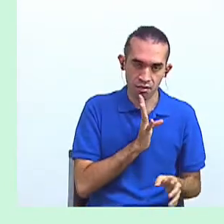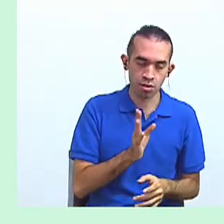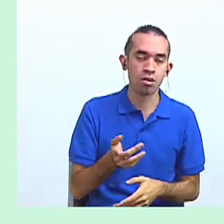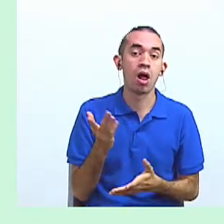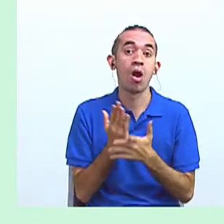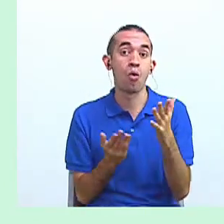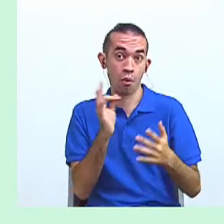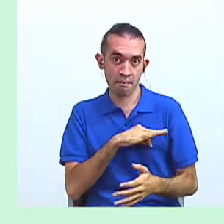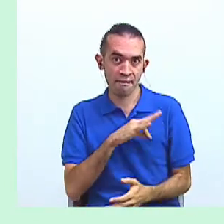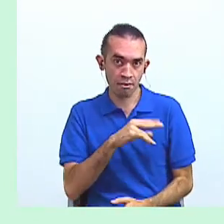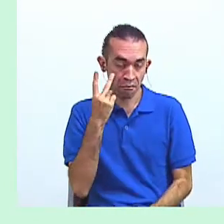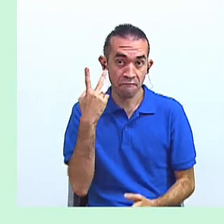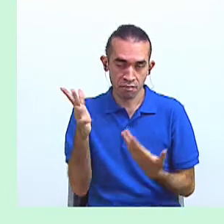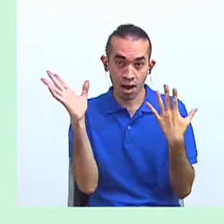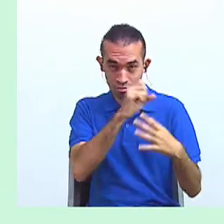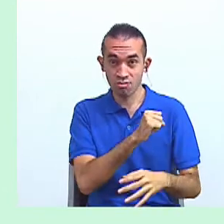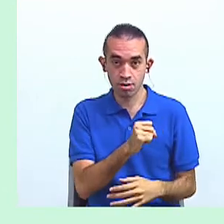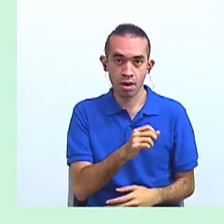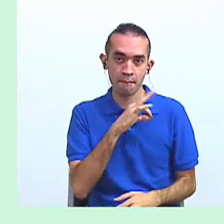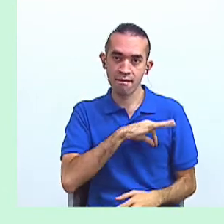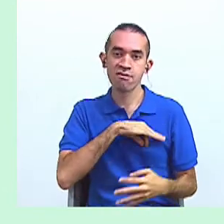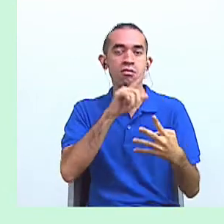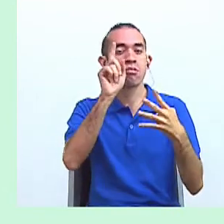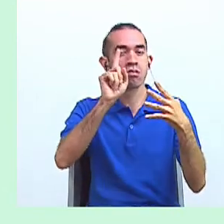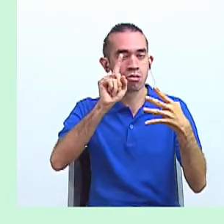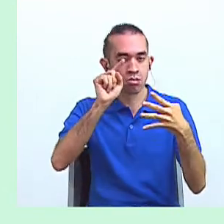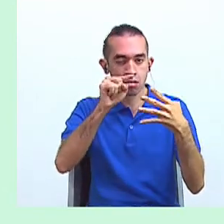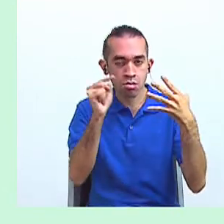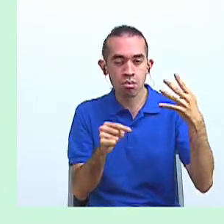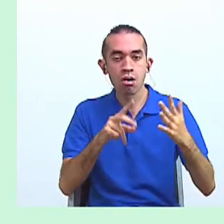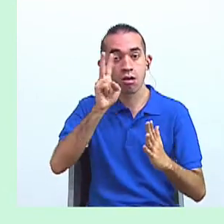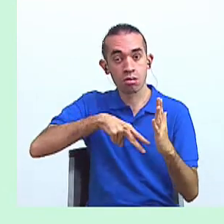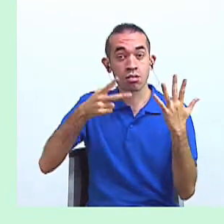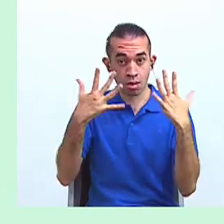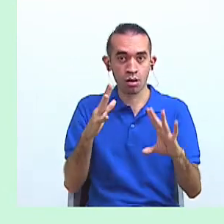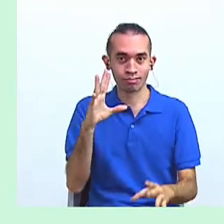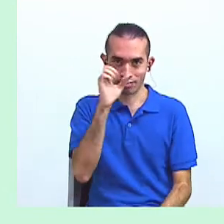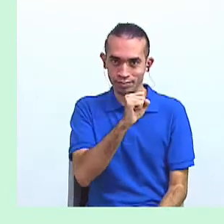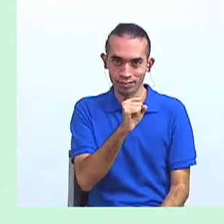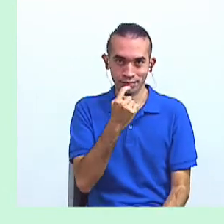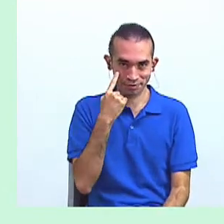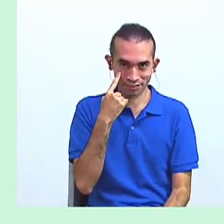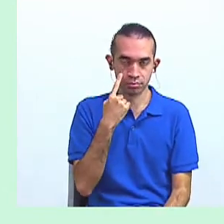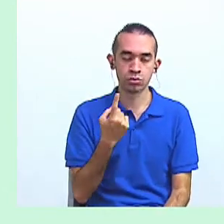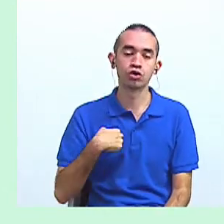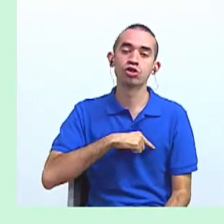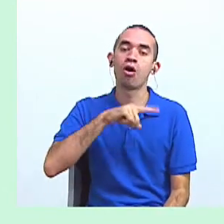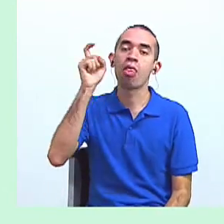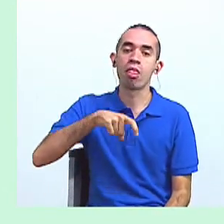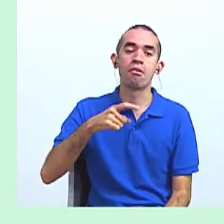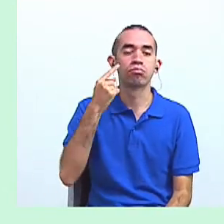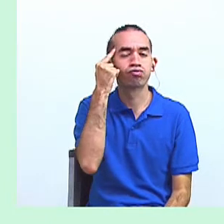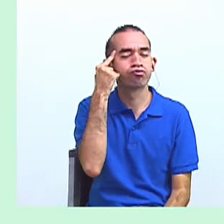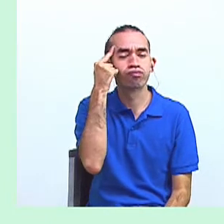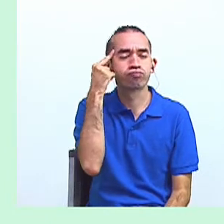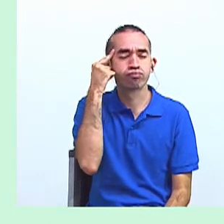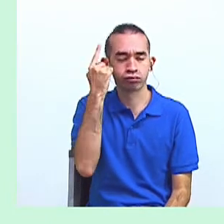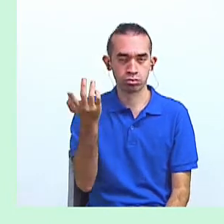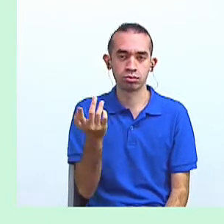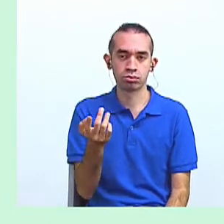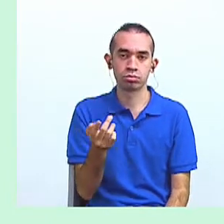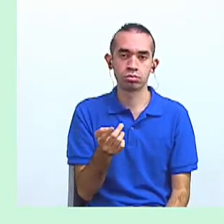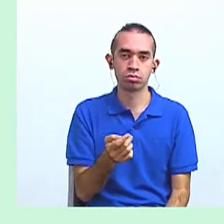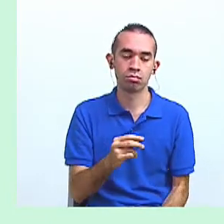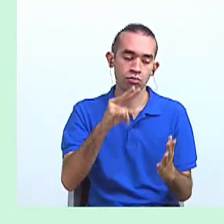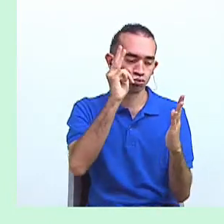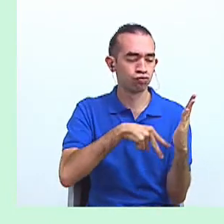algunos de los beneficios que tiene la lectura. ¿Sí? Creo que debemos reflexionar sobre cómo la práctica